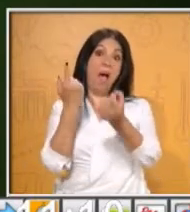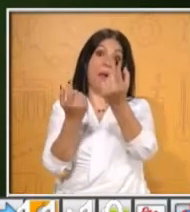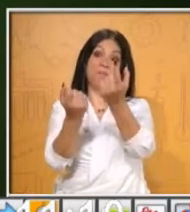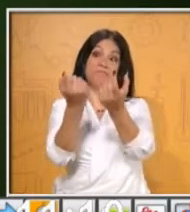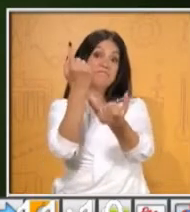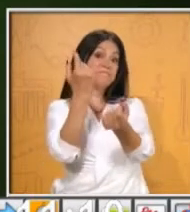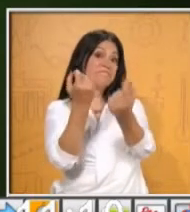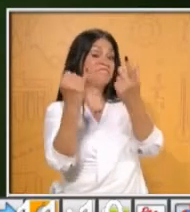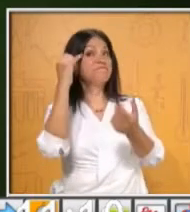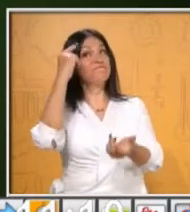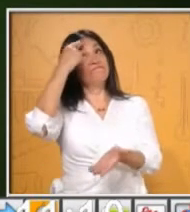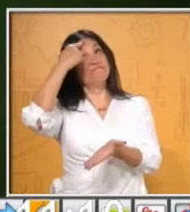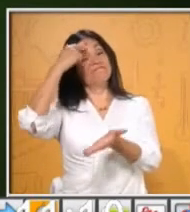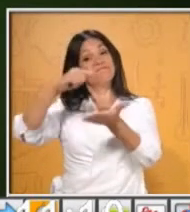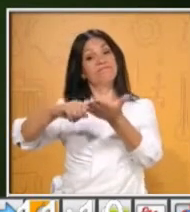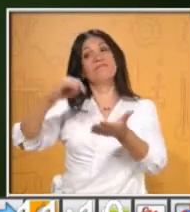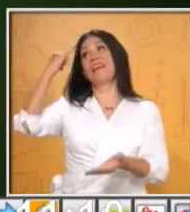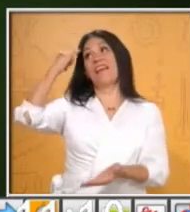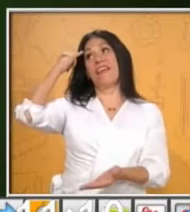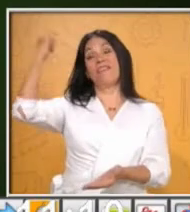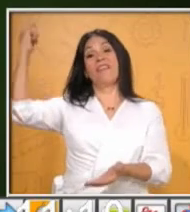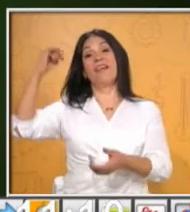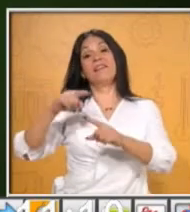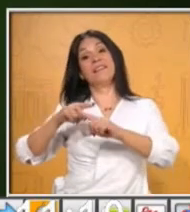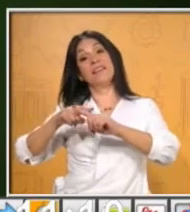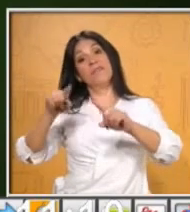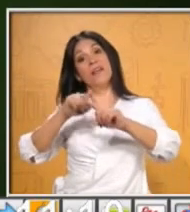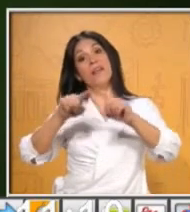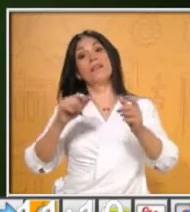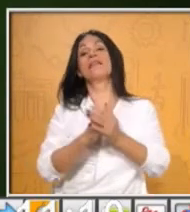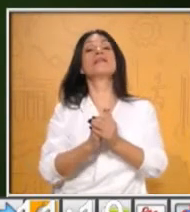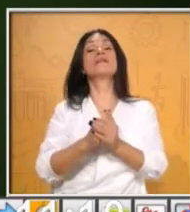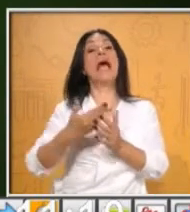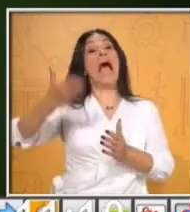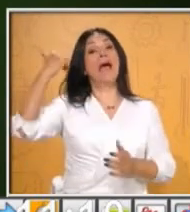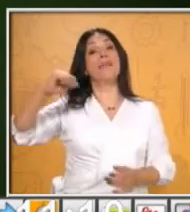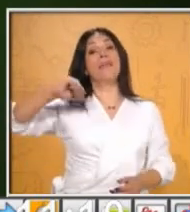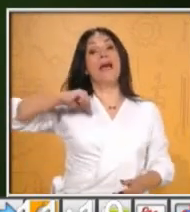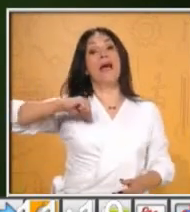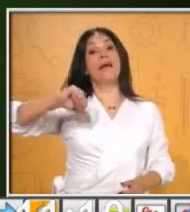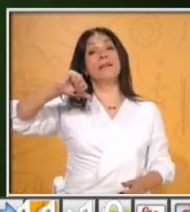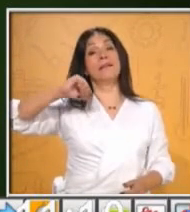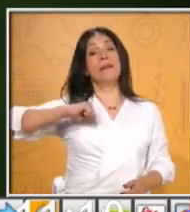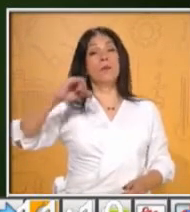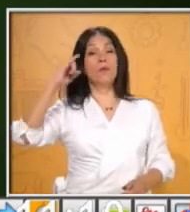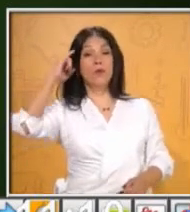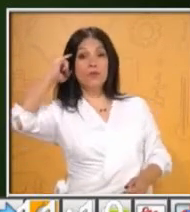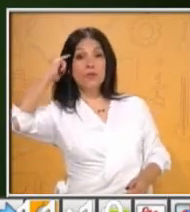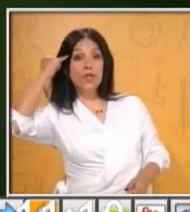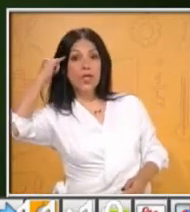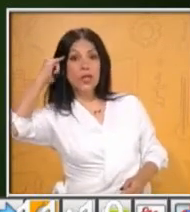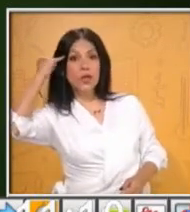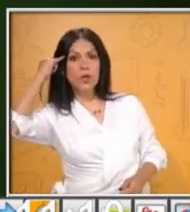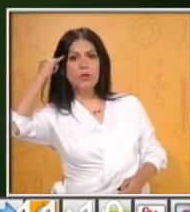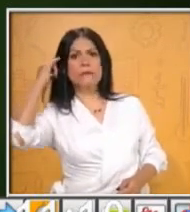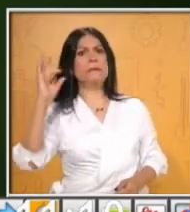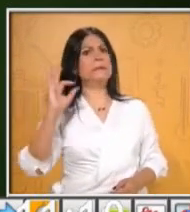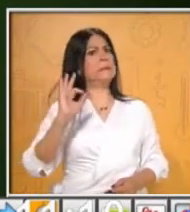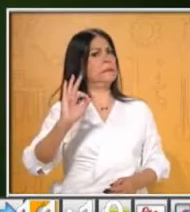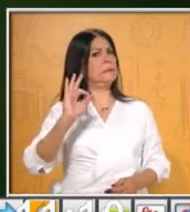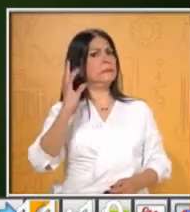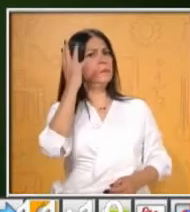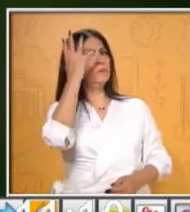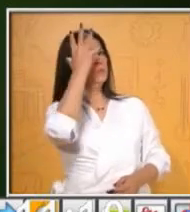los pueblos indígenas eran conocidos como los guardianes esenciales del medio ambiente? Oh, ese es un dato muy